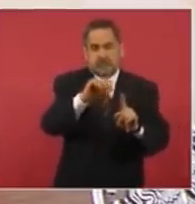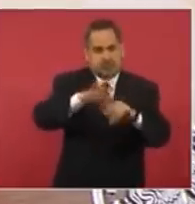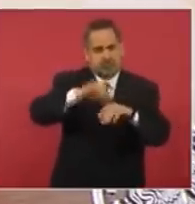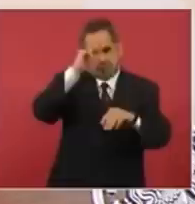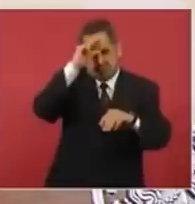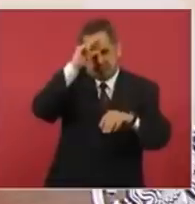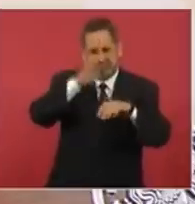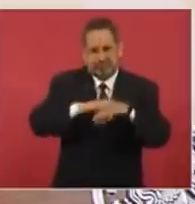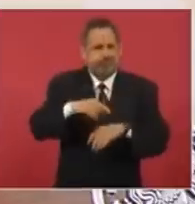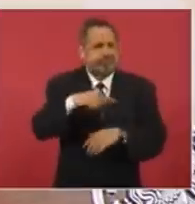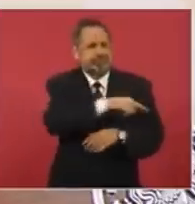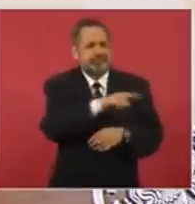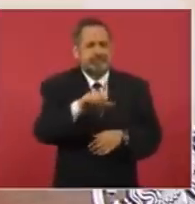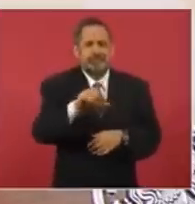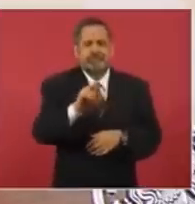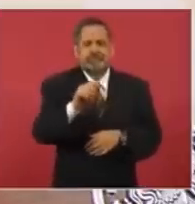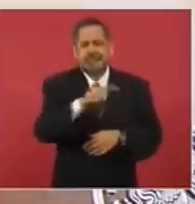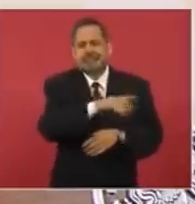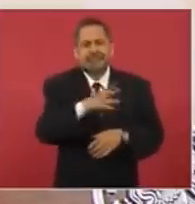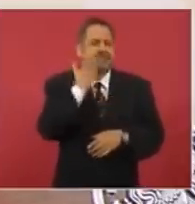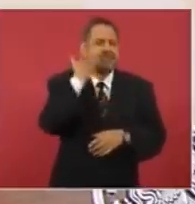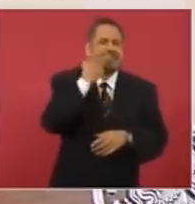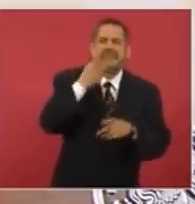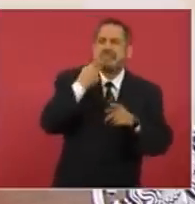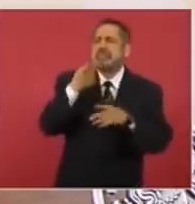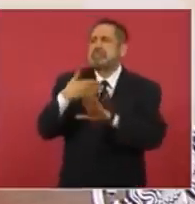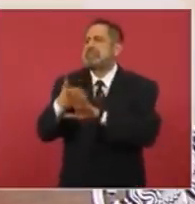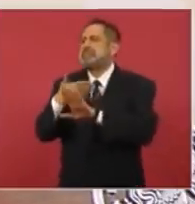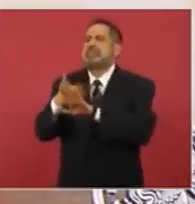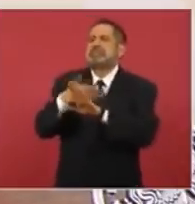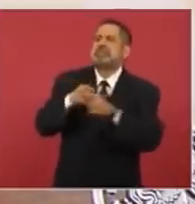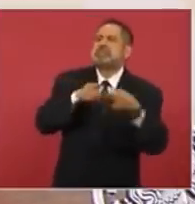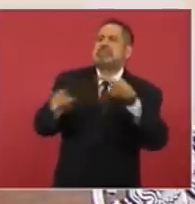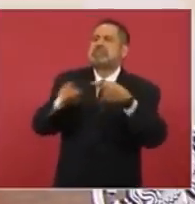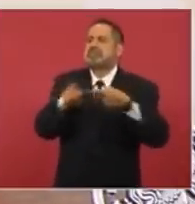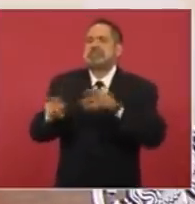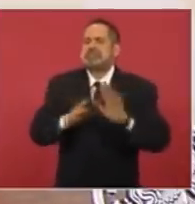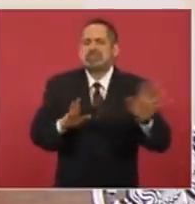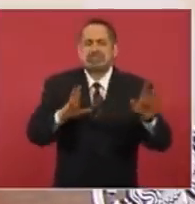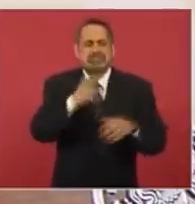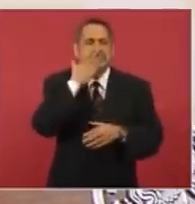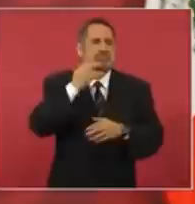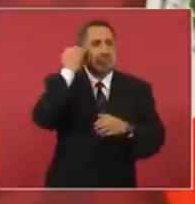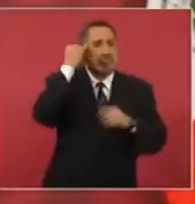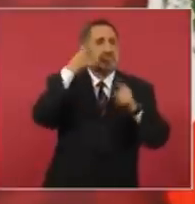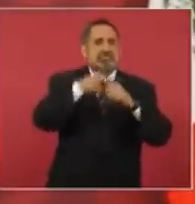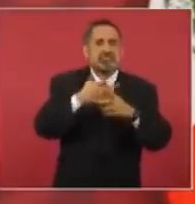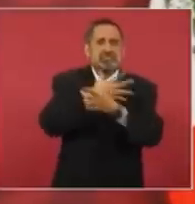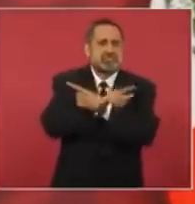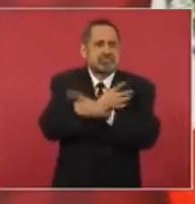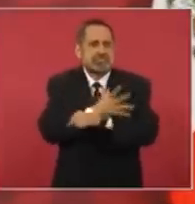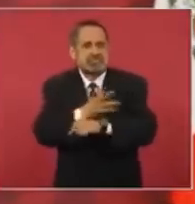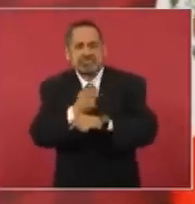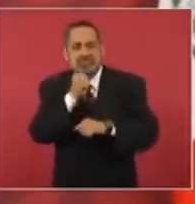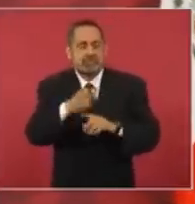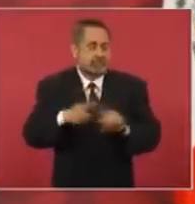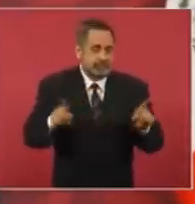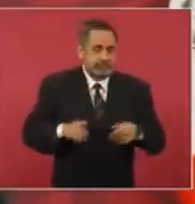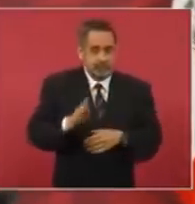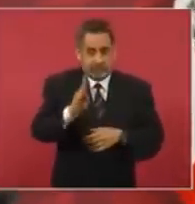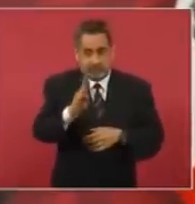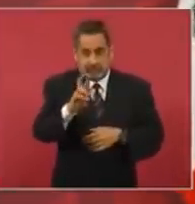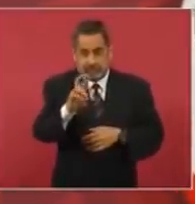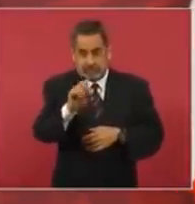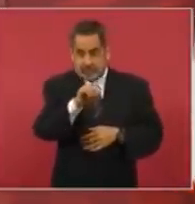El rey de Mola, ya lo dije, es golpeador, un mercenario, sin ideales, principios. Pero broso,